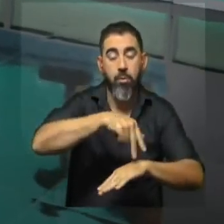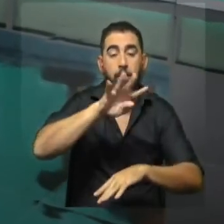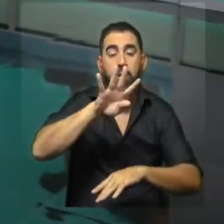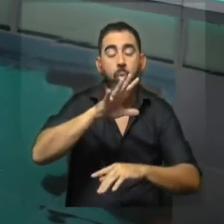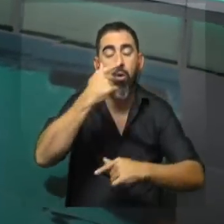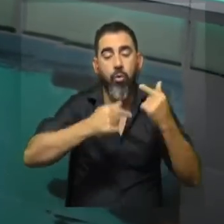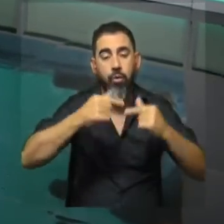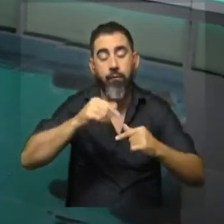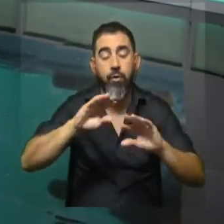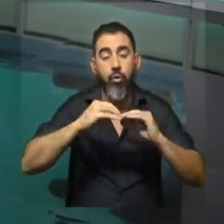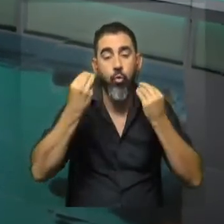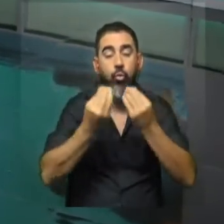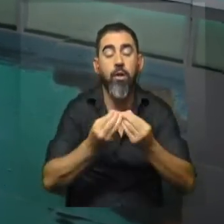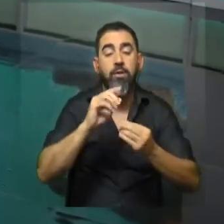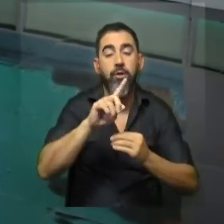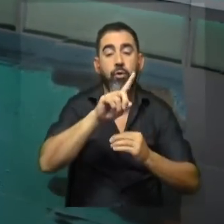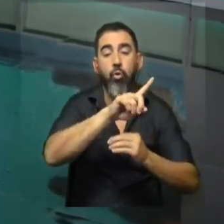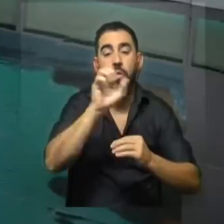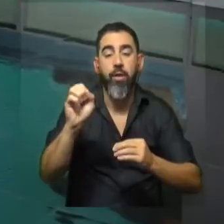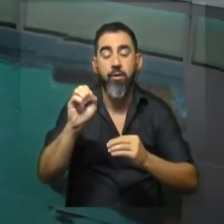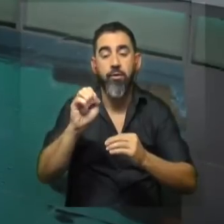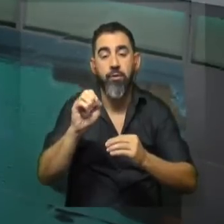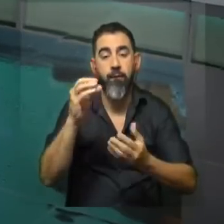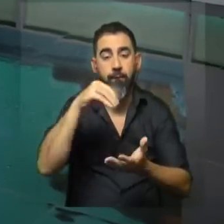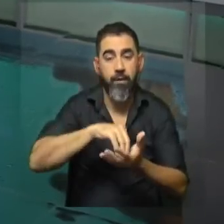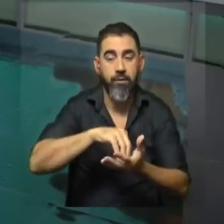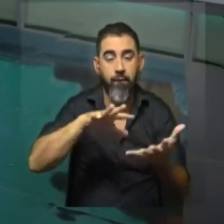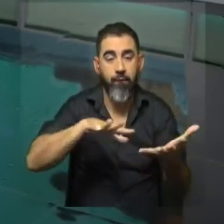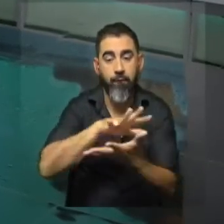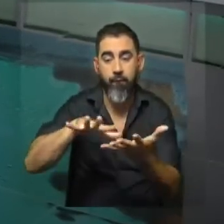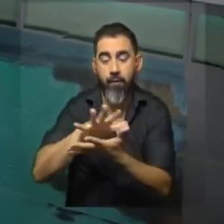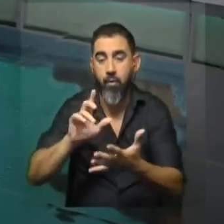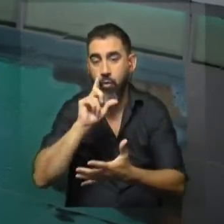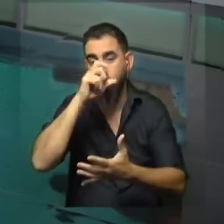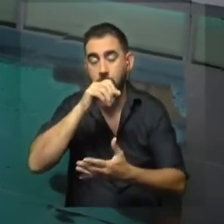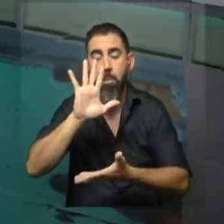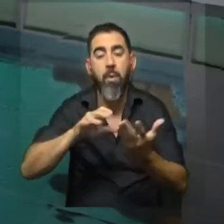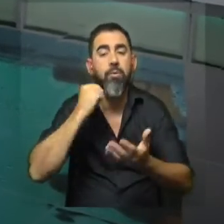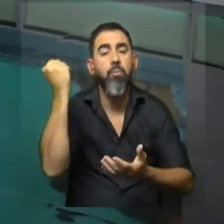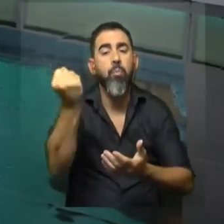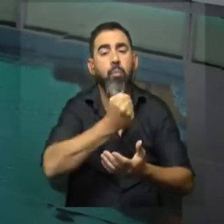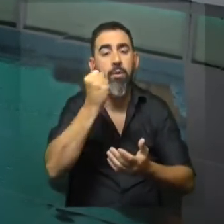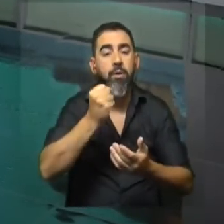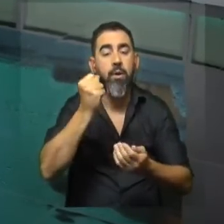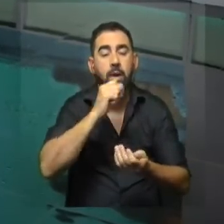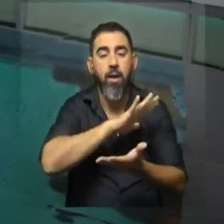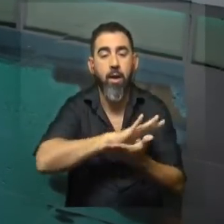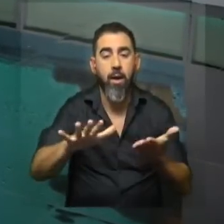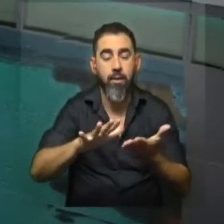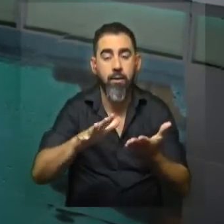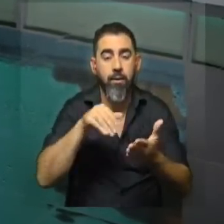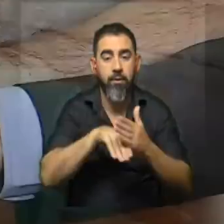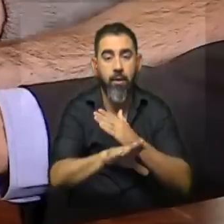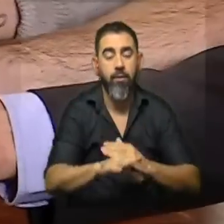espectáculos de 110 además funciones en distintos barrios de Montevideo y lo más importante, con entrada gratuita.